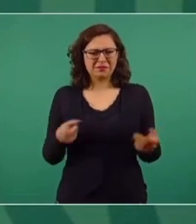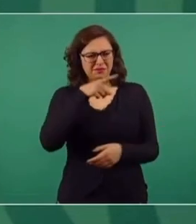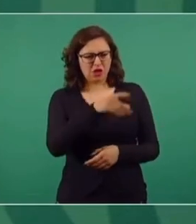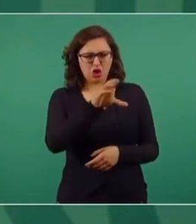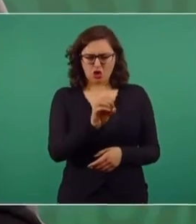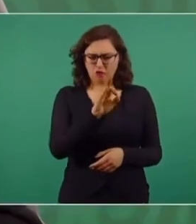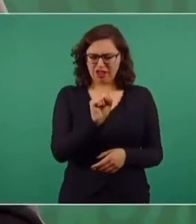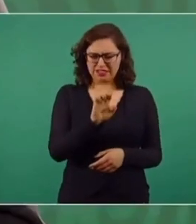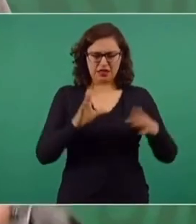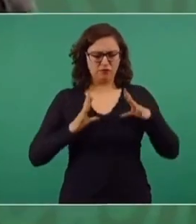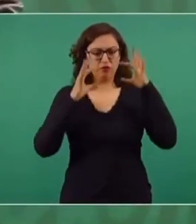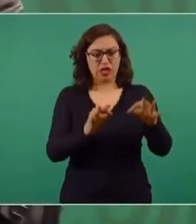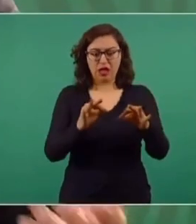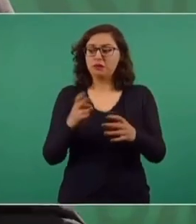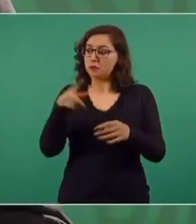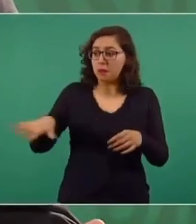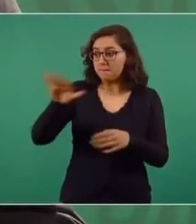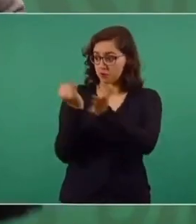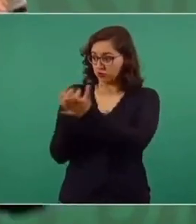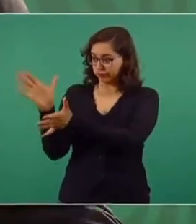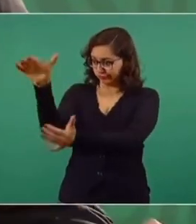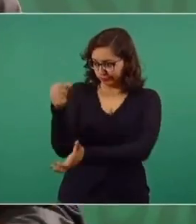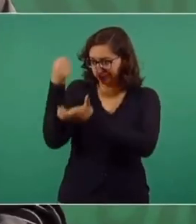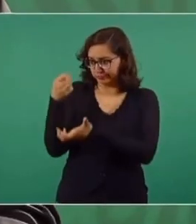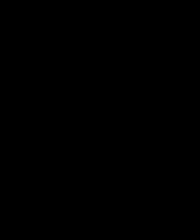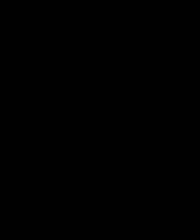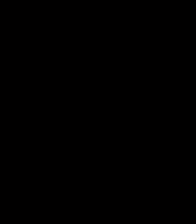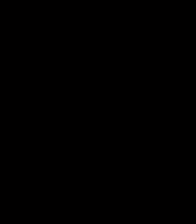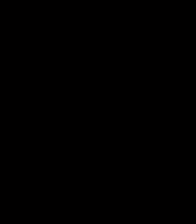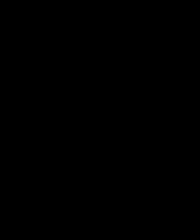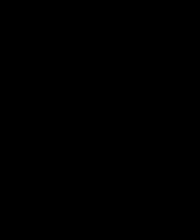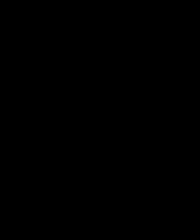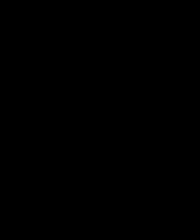presupuesto del pueblo para perjudicar los intereses del pueblo?